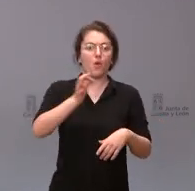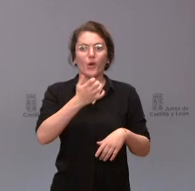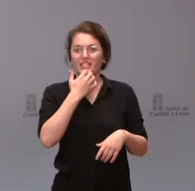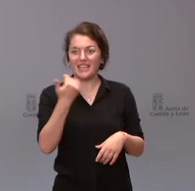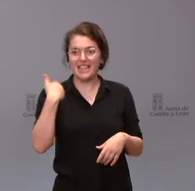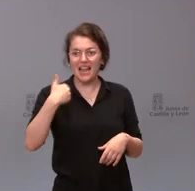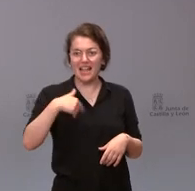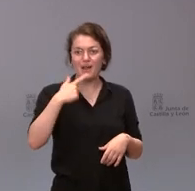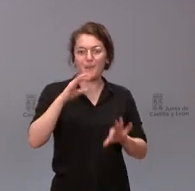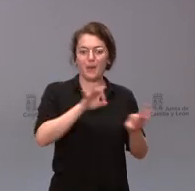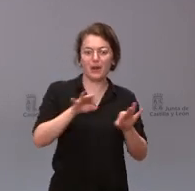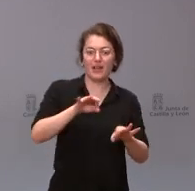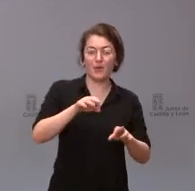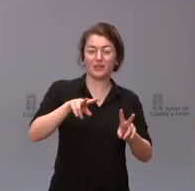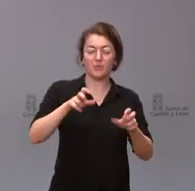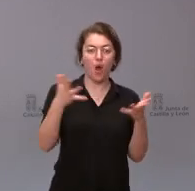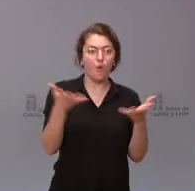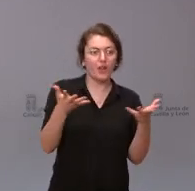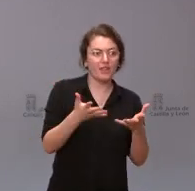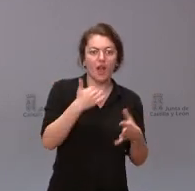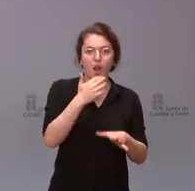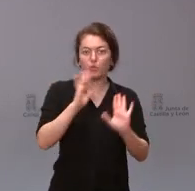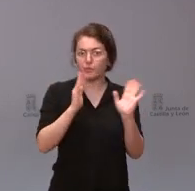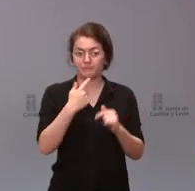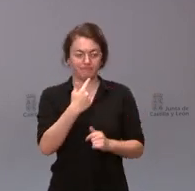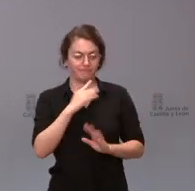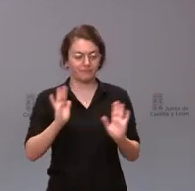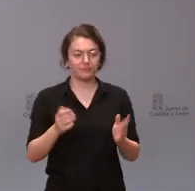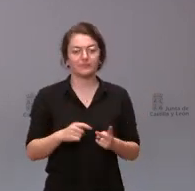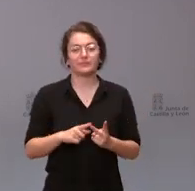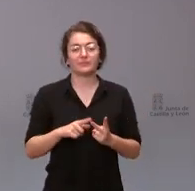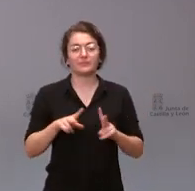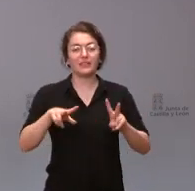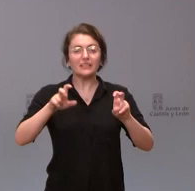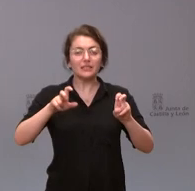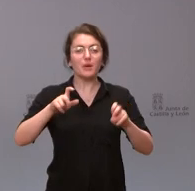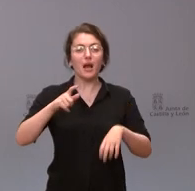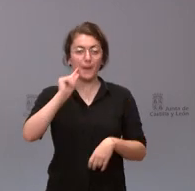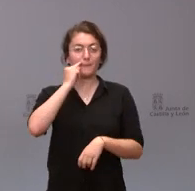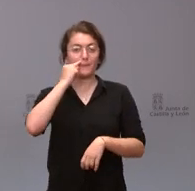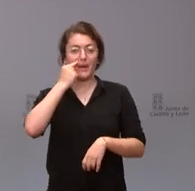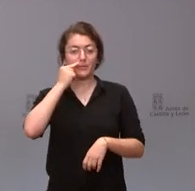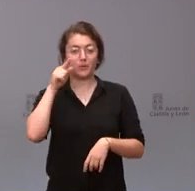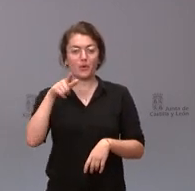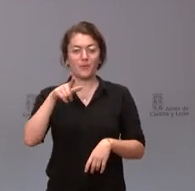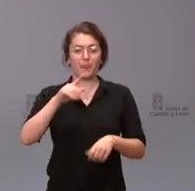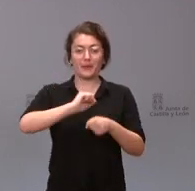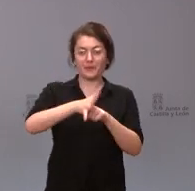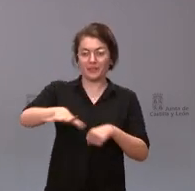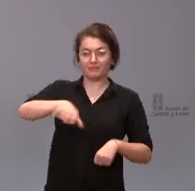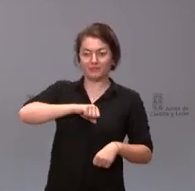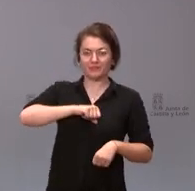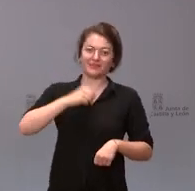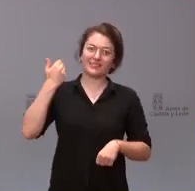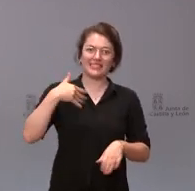un poco a este respecto luego en segundo lugar debido al positivo en coronavirus del presidente se tuvo que anular de la agenda la